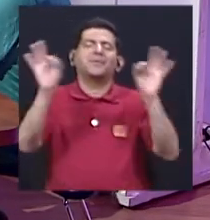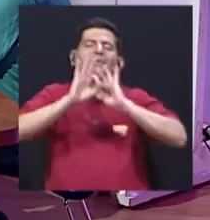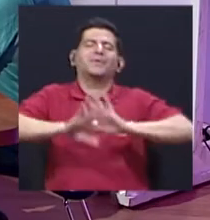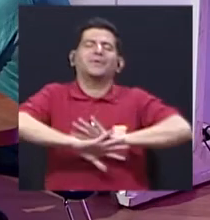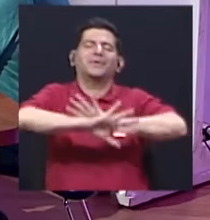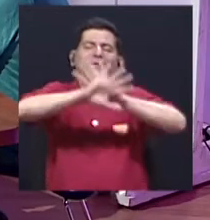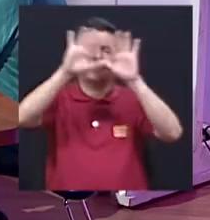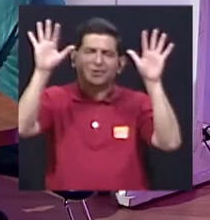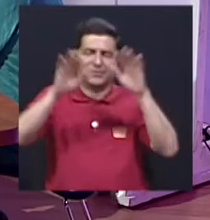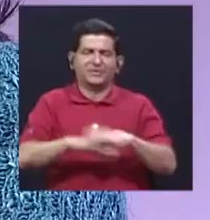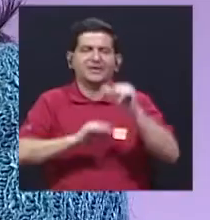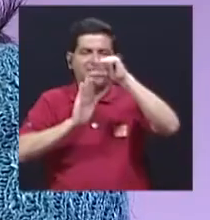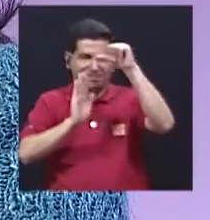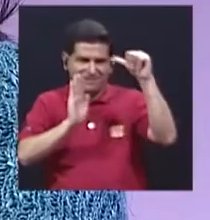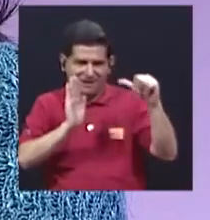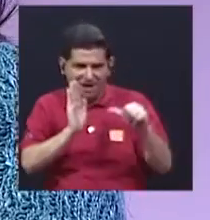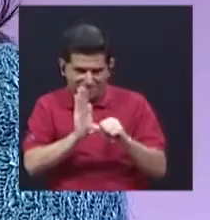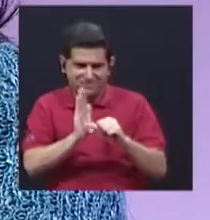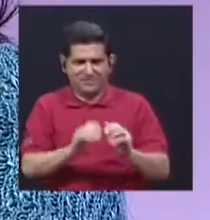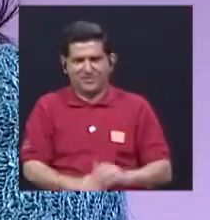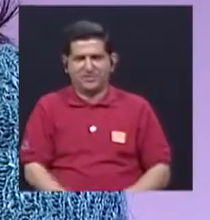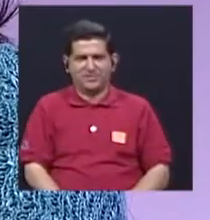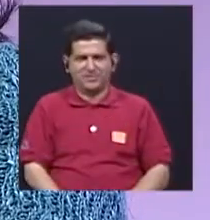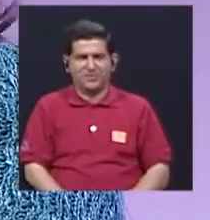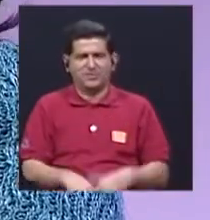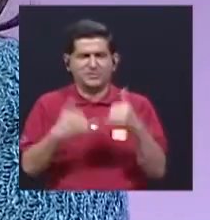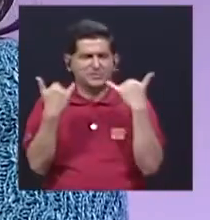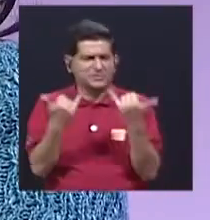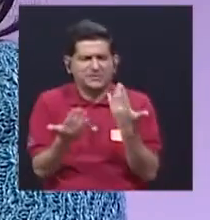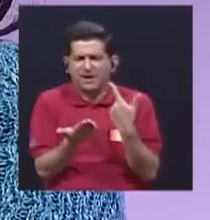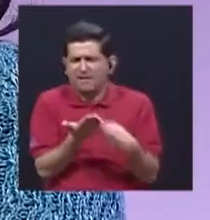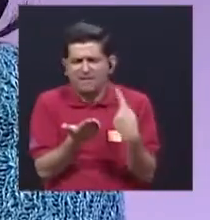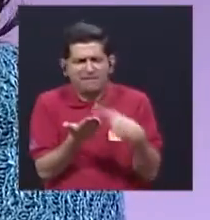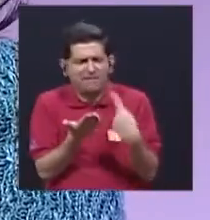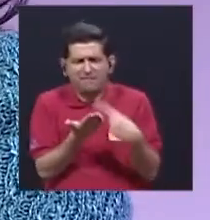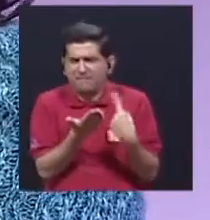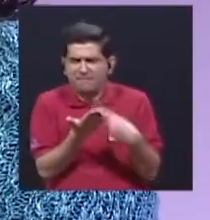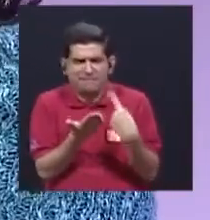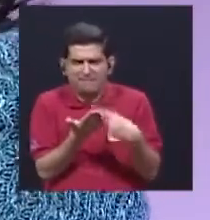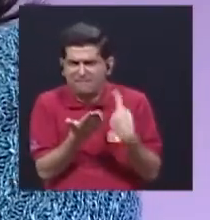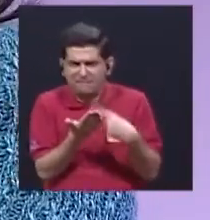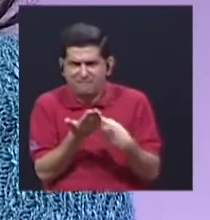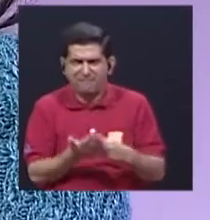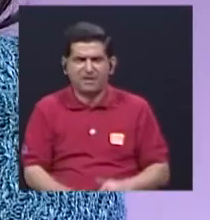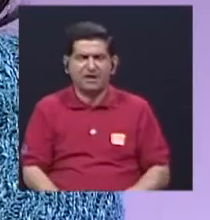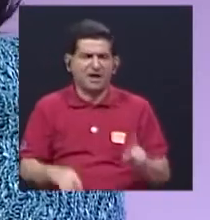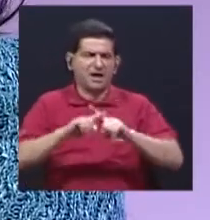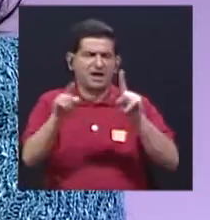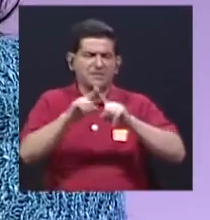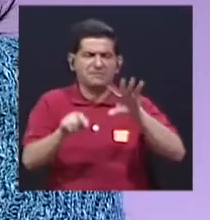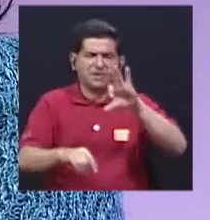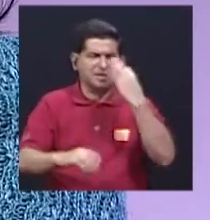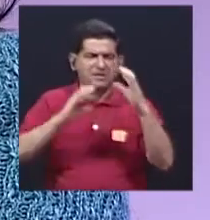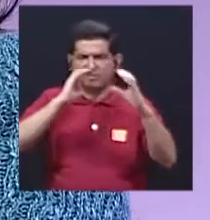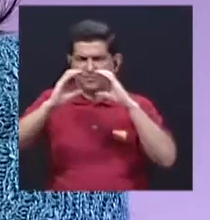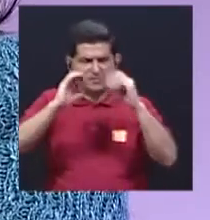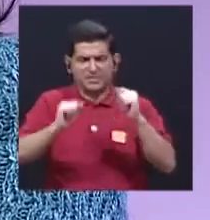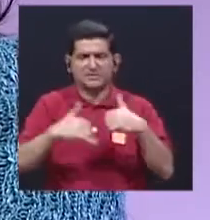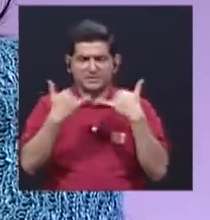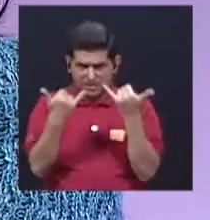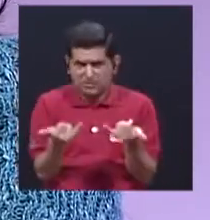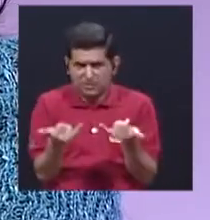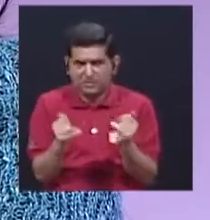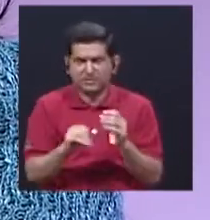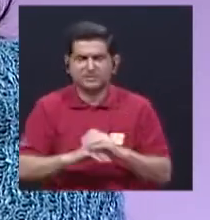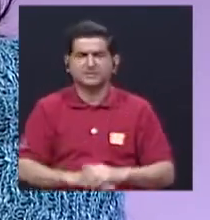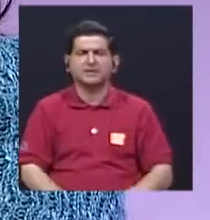precisamente los artículos que tanta discusión han generado en los medios recientemente tienen que